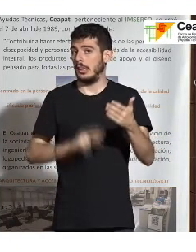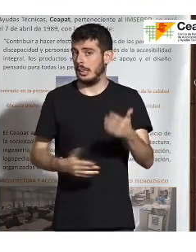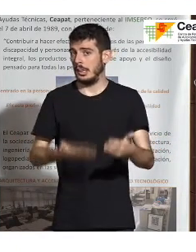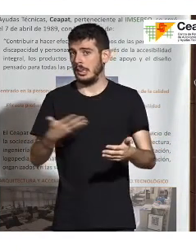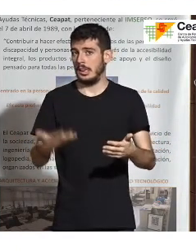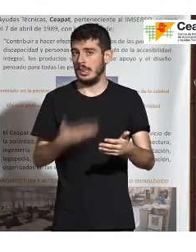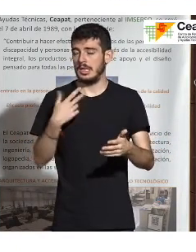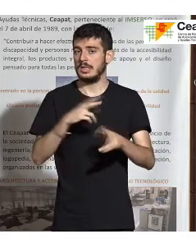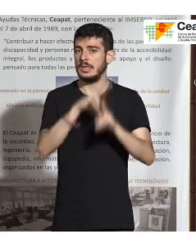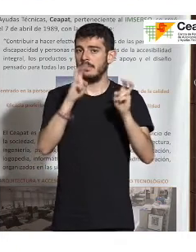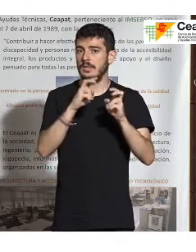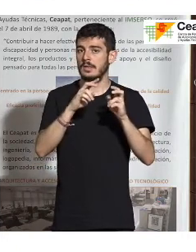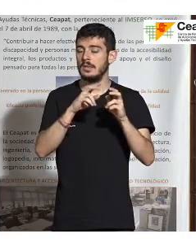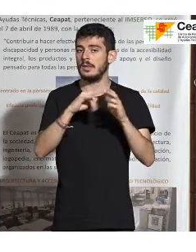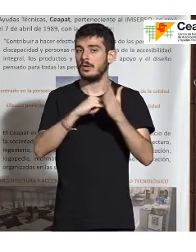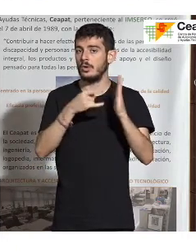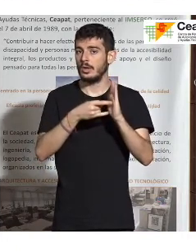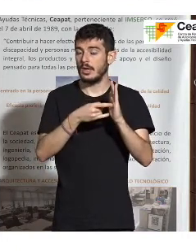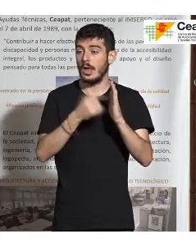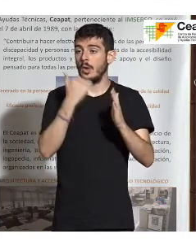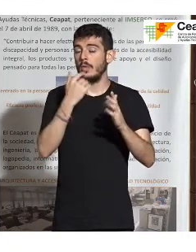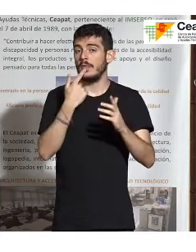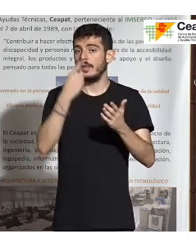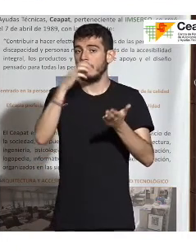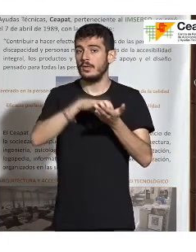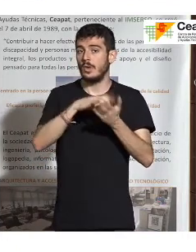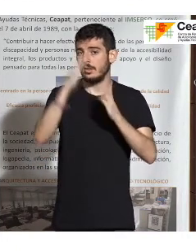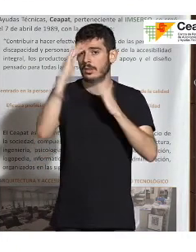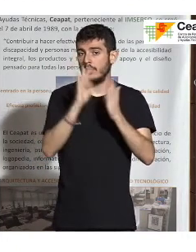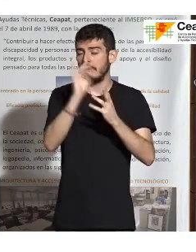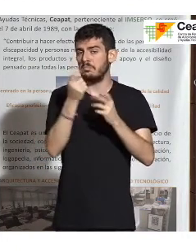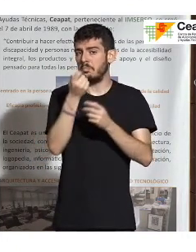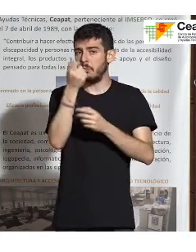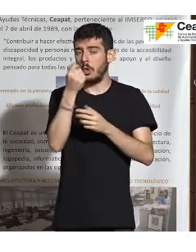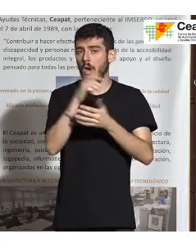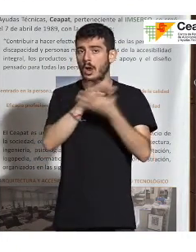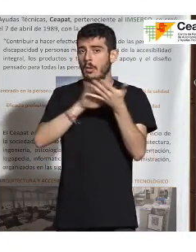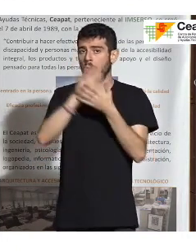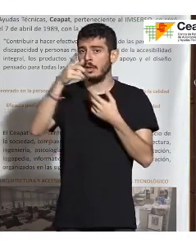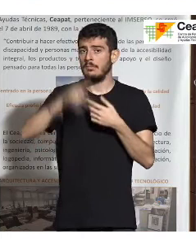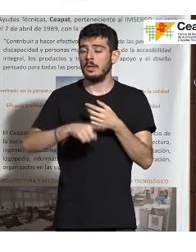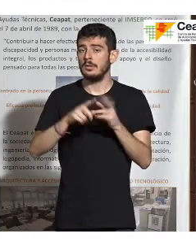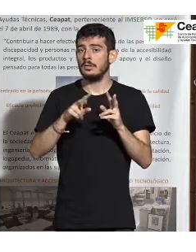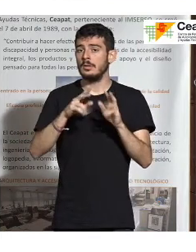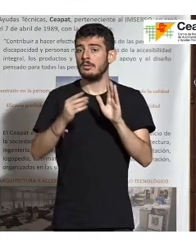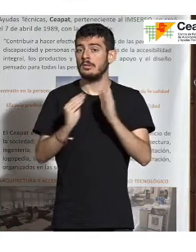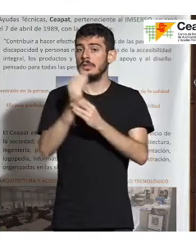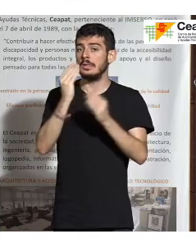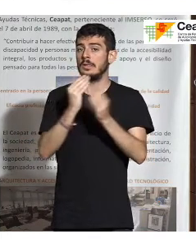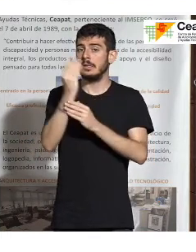tecnología. Se mencionaba algo respecto a los centros de atención y también muy poquito respecto a los dispositivos